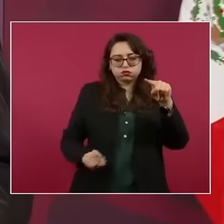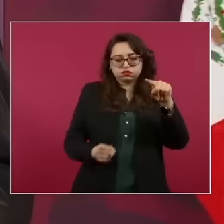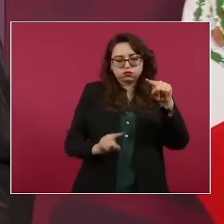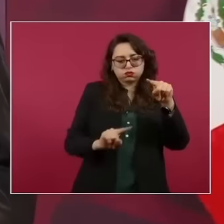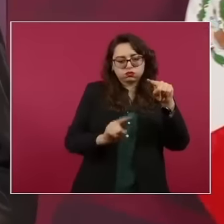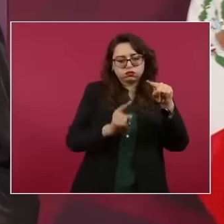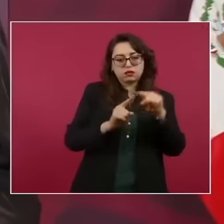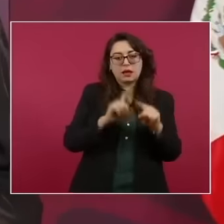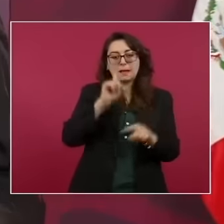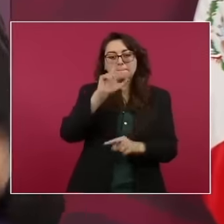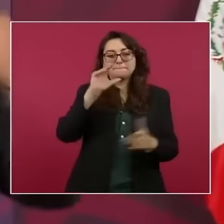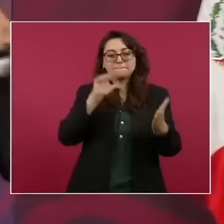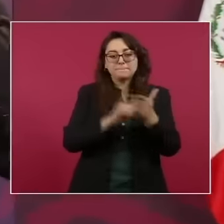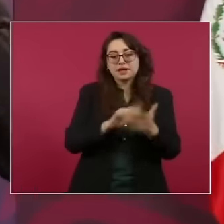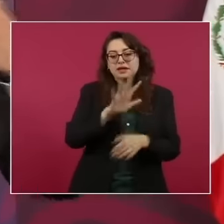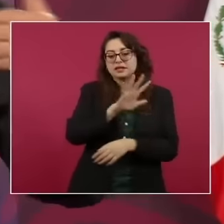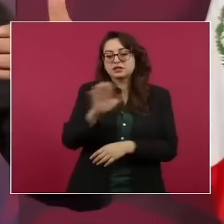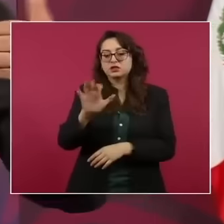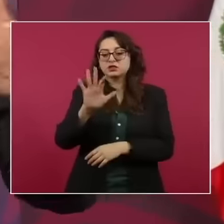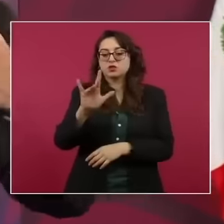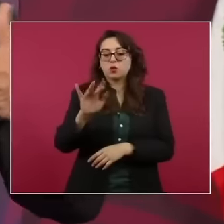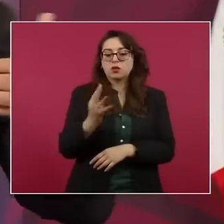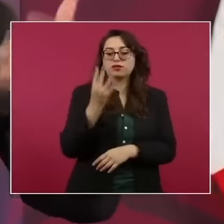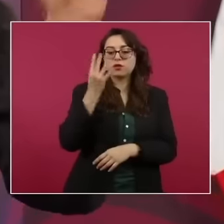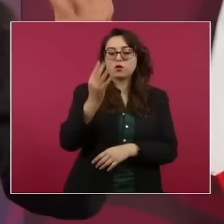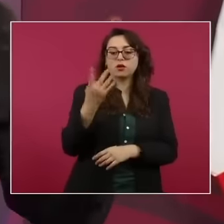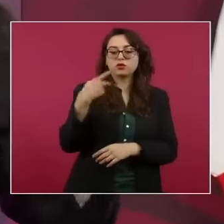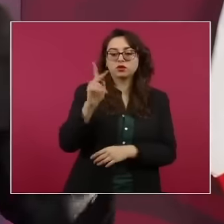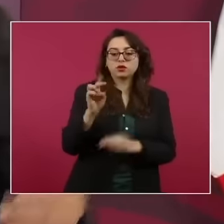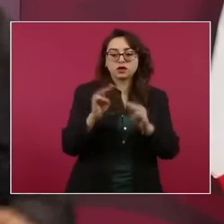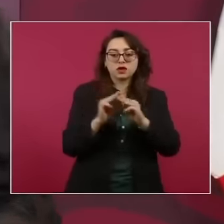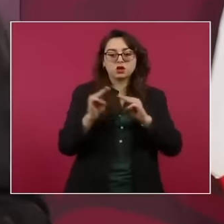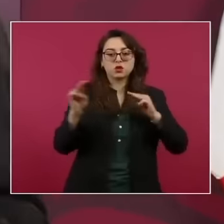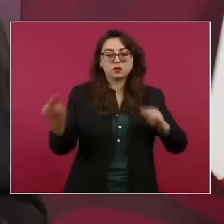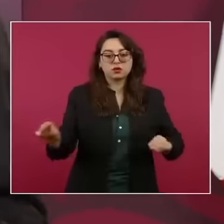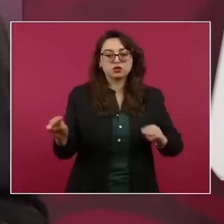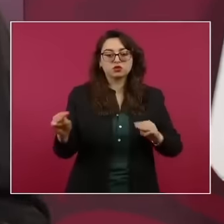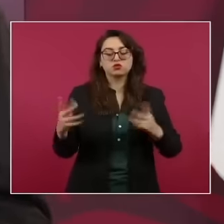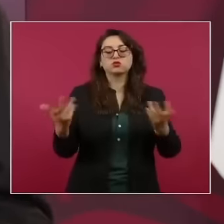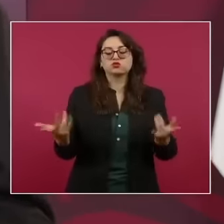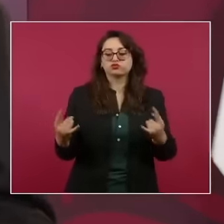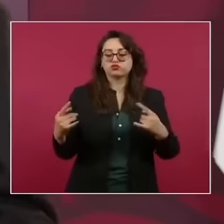kilómetros y en algunos casos doble vía,